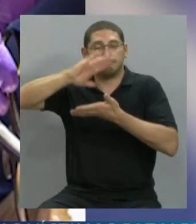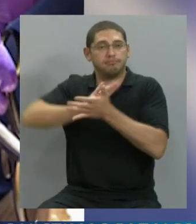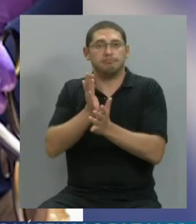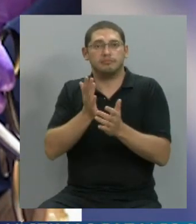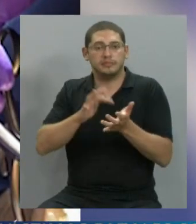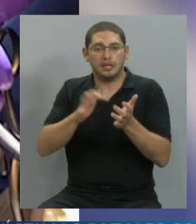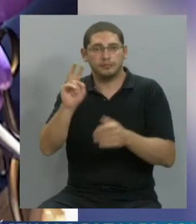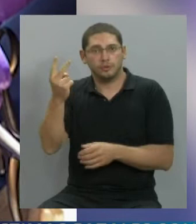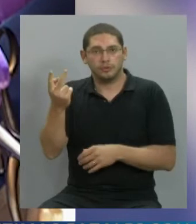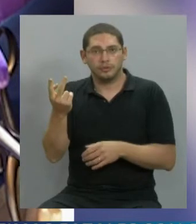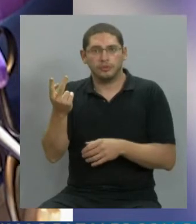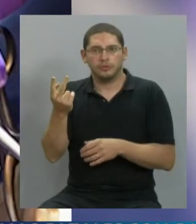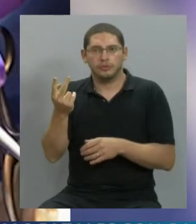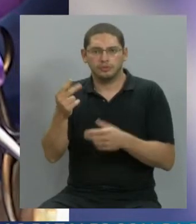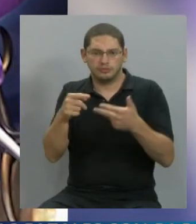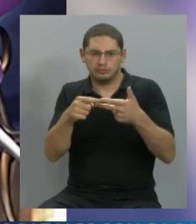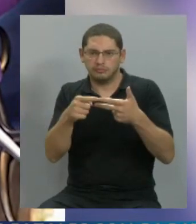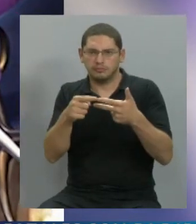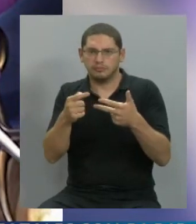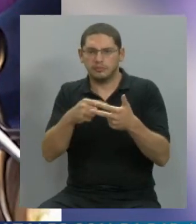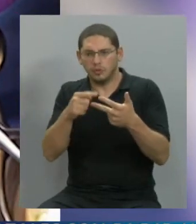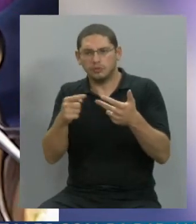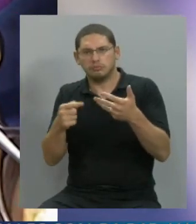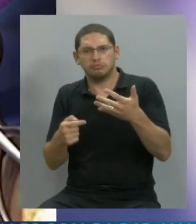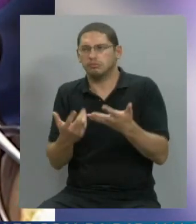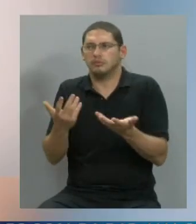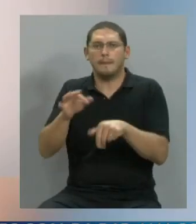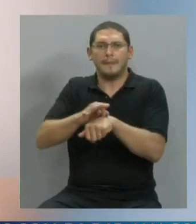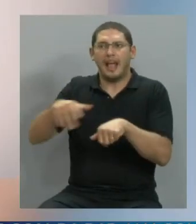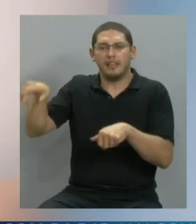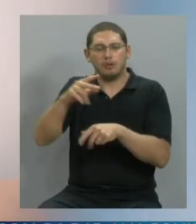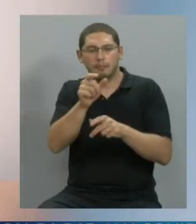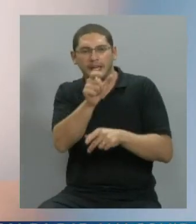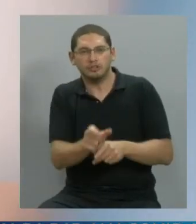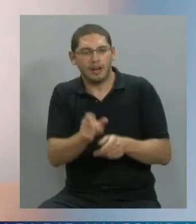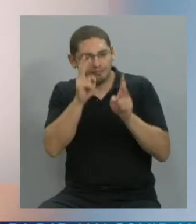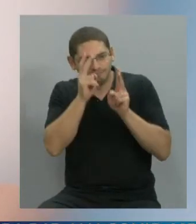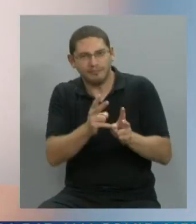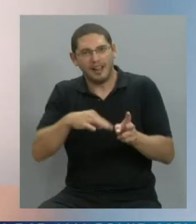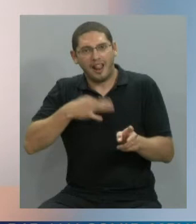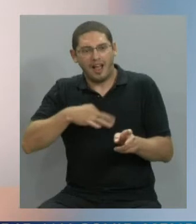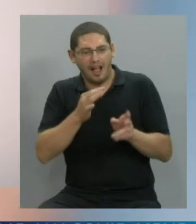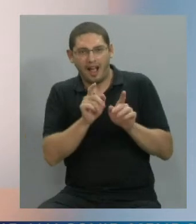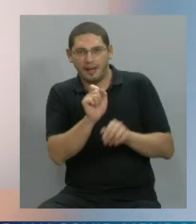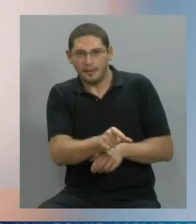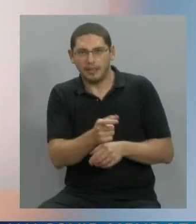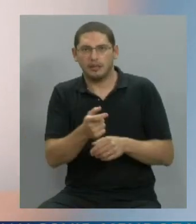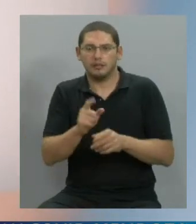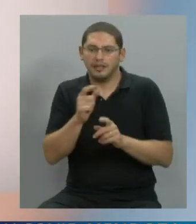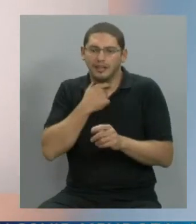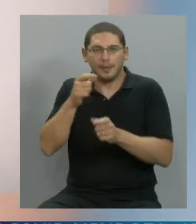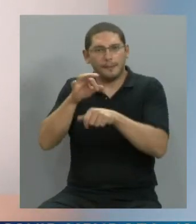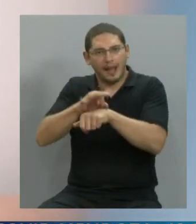malas praxis, con respecto al trato digno de los médicos. Nosotros vamos por la humanización de la medicina,